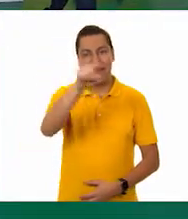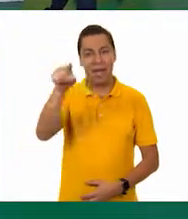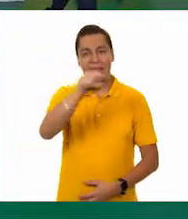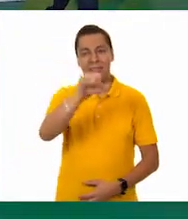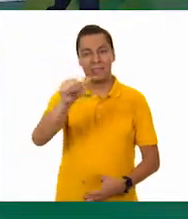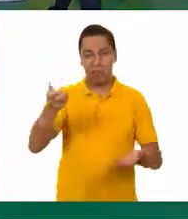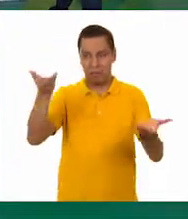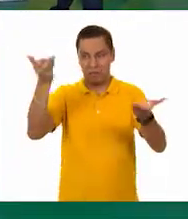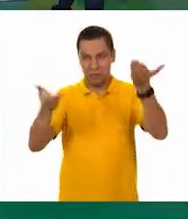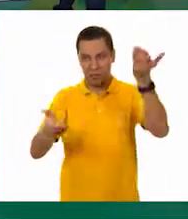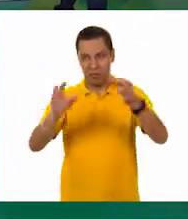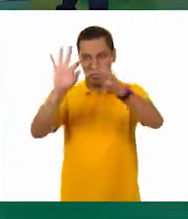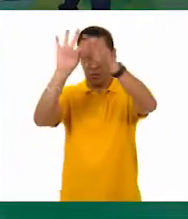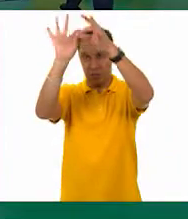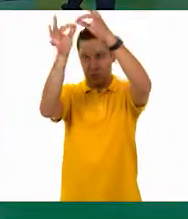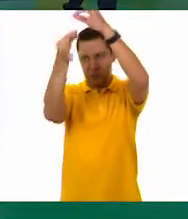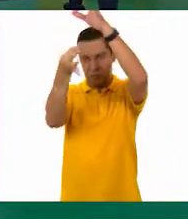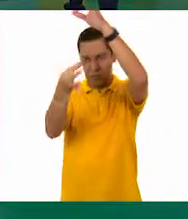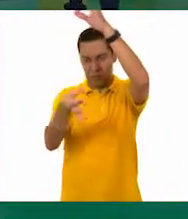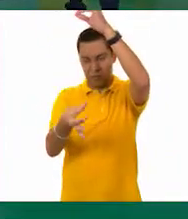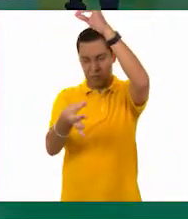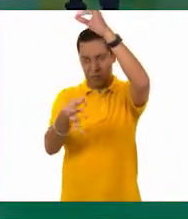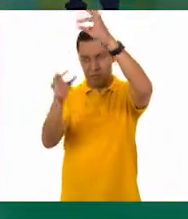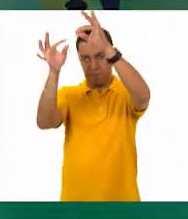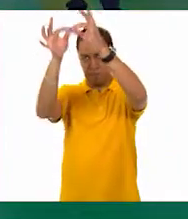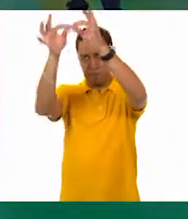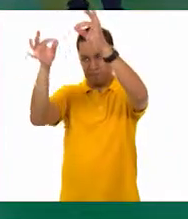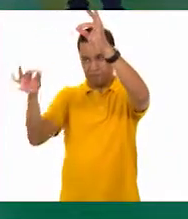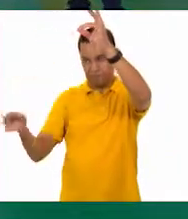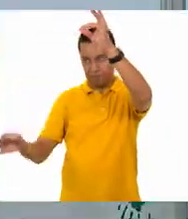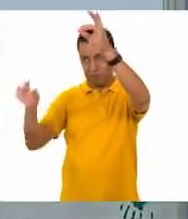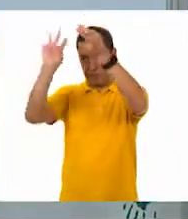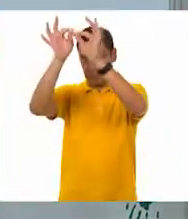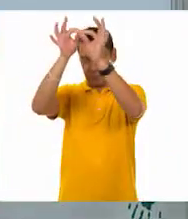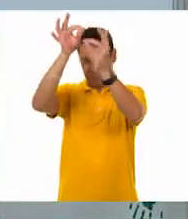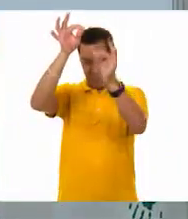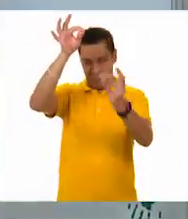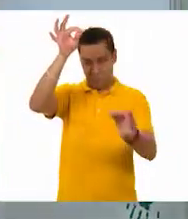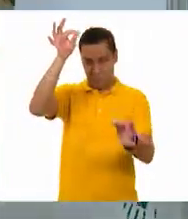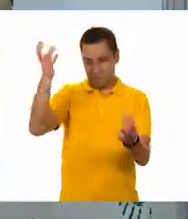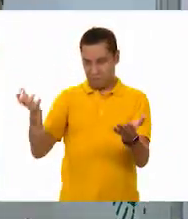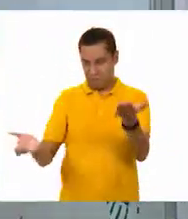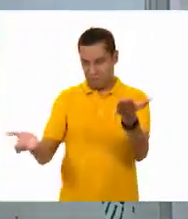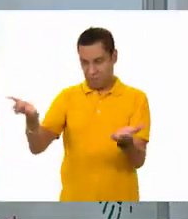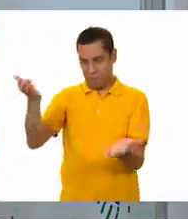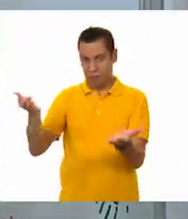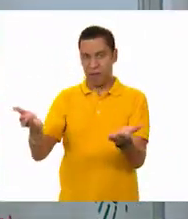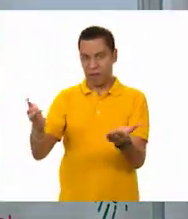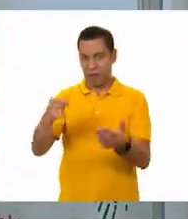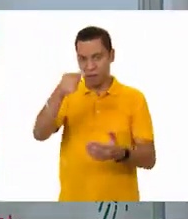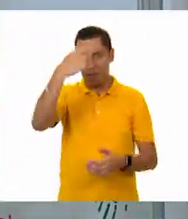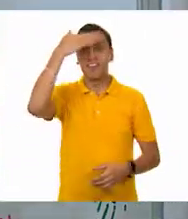saber qué objeto es más pesado o más liviano, que es nuestra balanza. Exacto. Muy bien, Tino. ¿Qué opinas? ¿Te gusta usar la balanza?